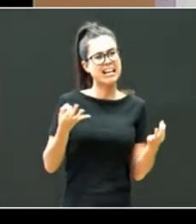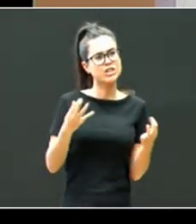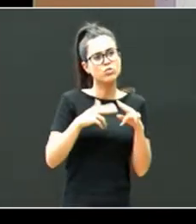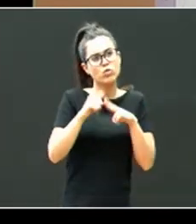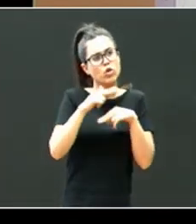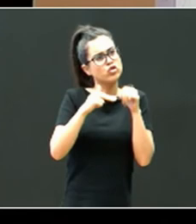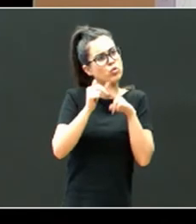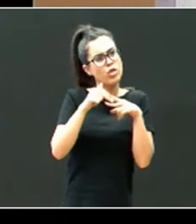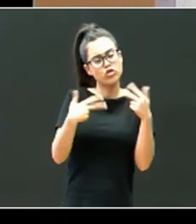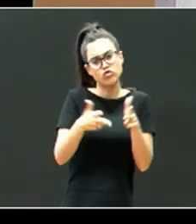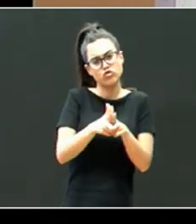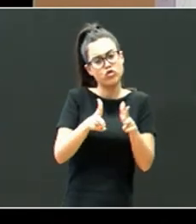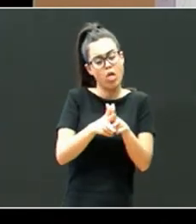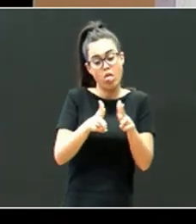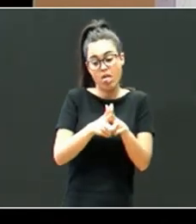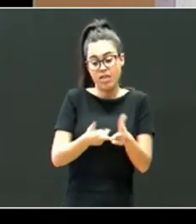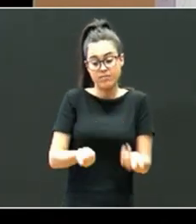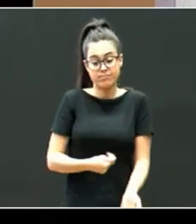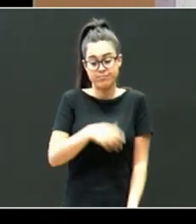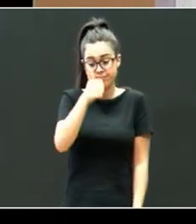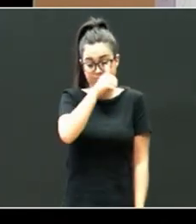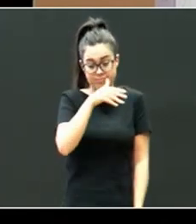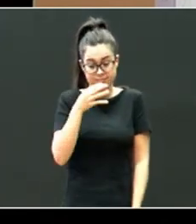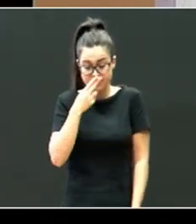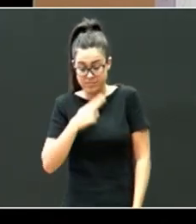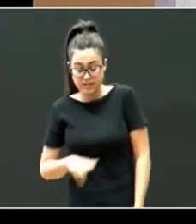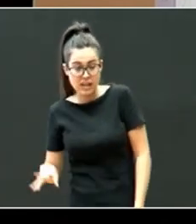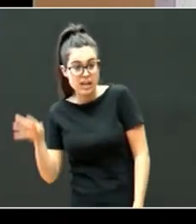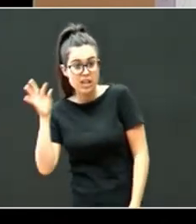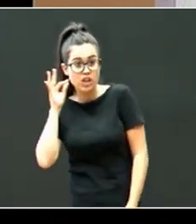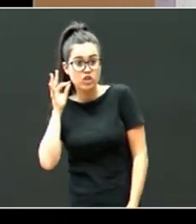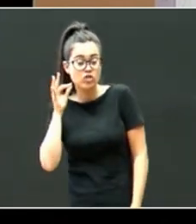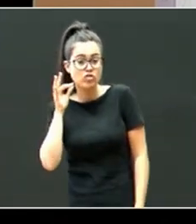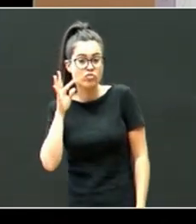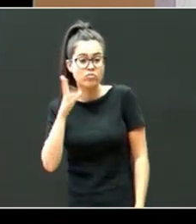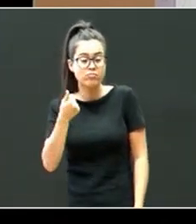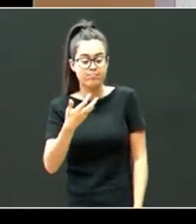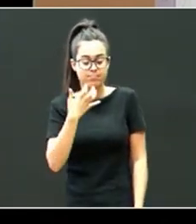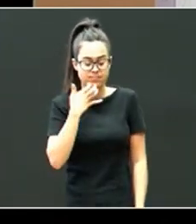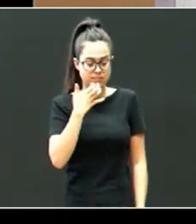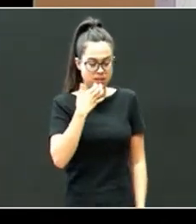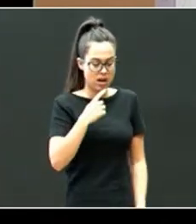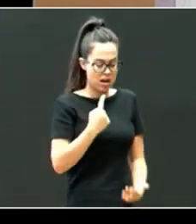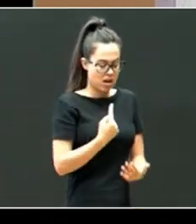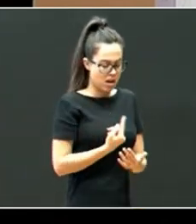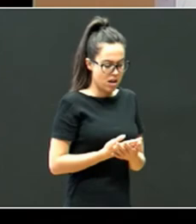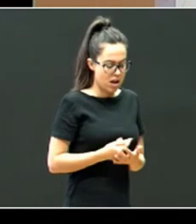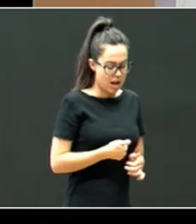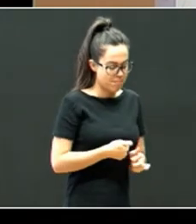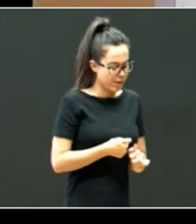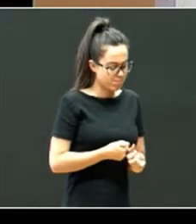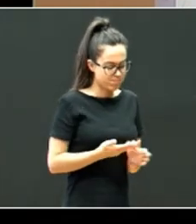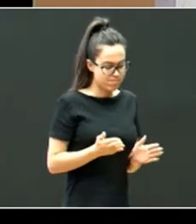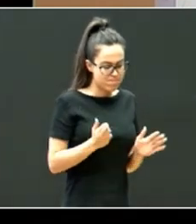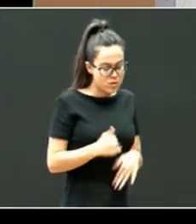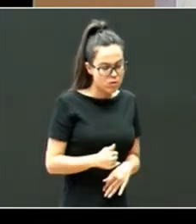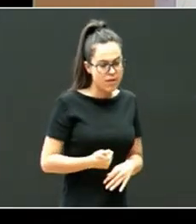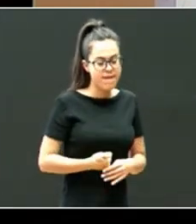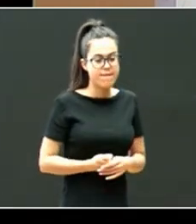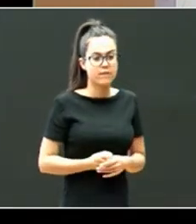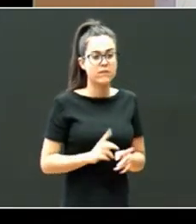estos niños desarrollan la resiliencia secundaria es decir cuando la primaria ha fallado porque ha fallado el apego y ha habido